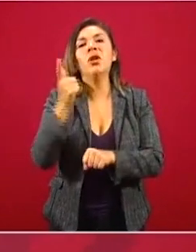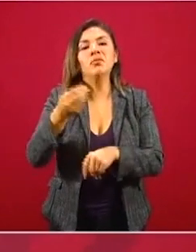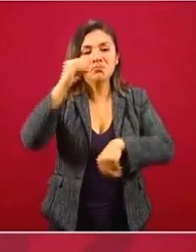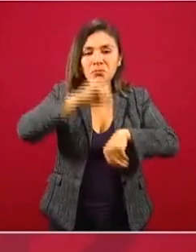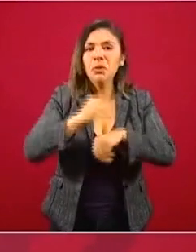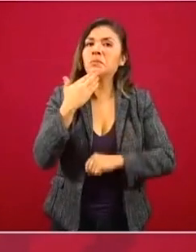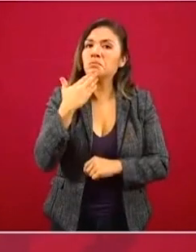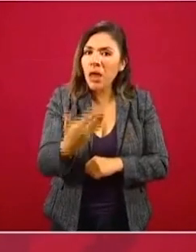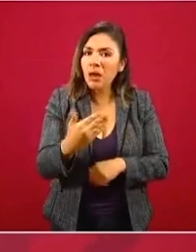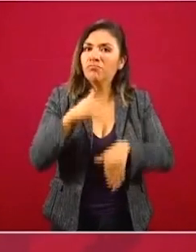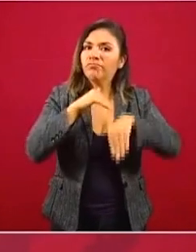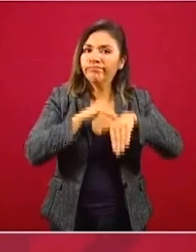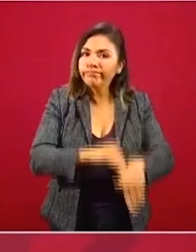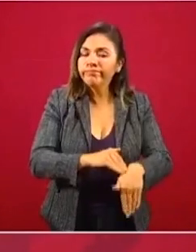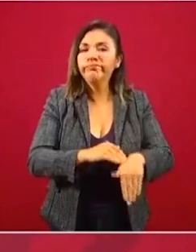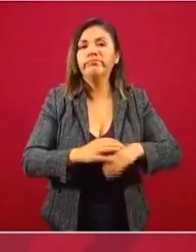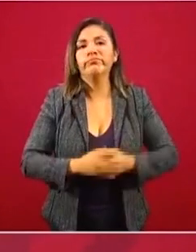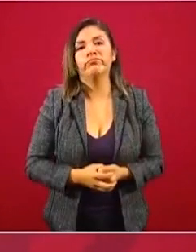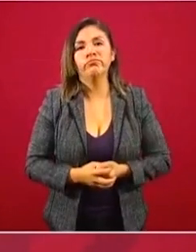comportamiento.